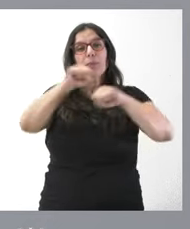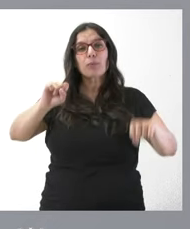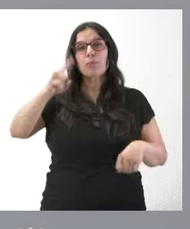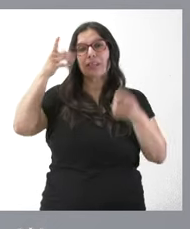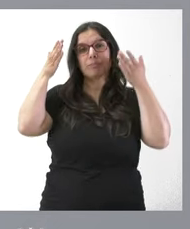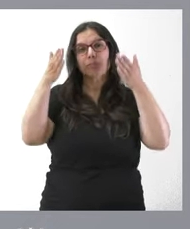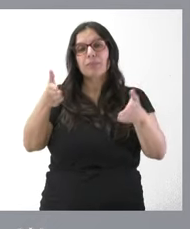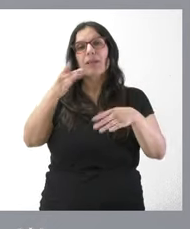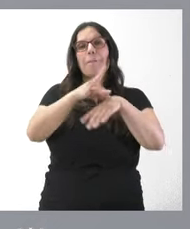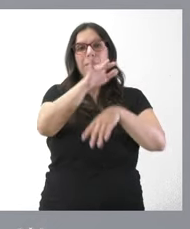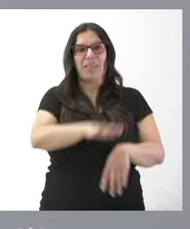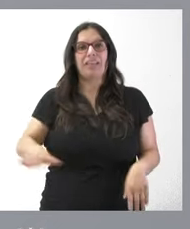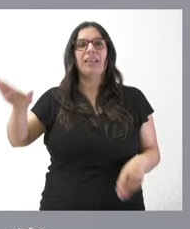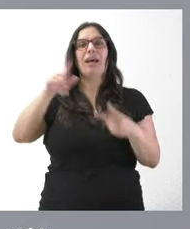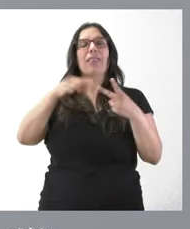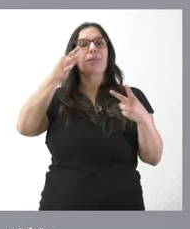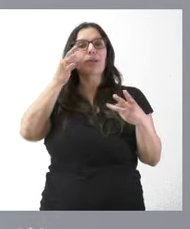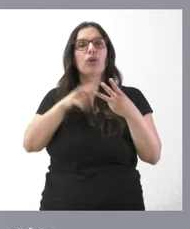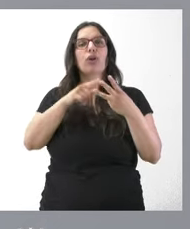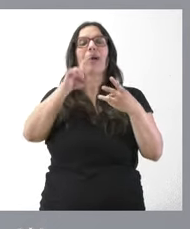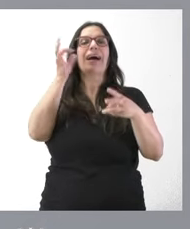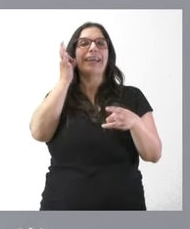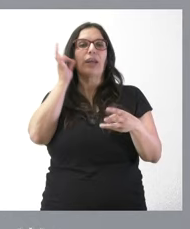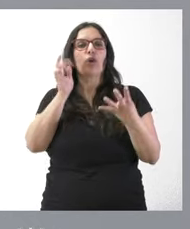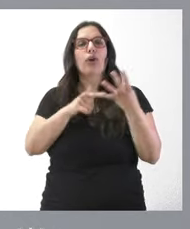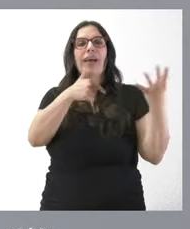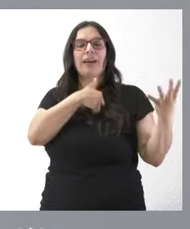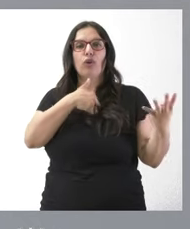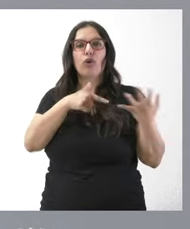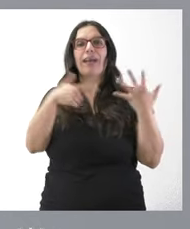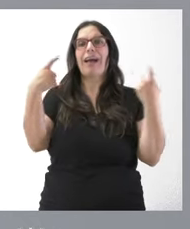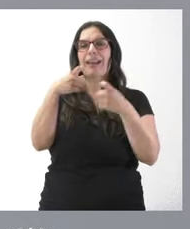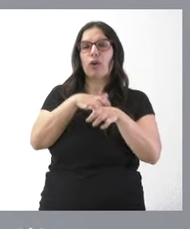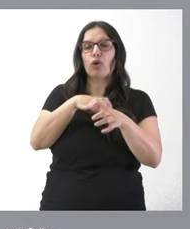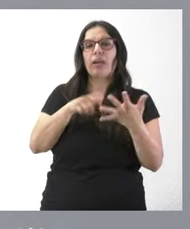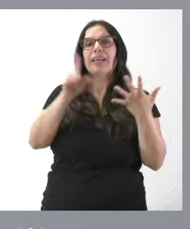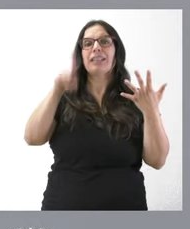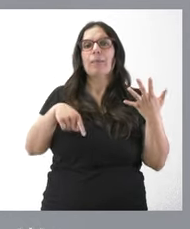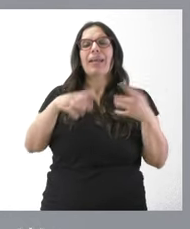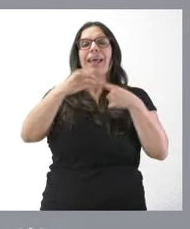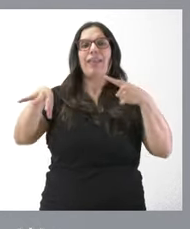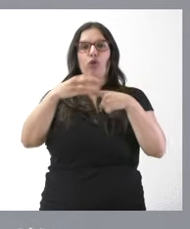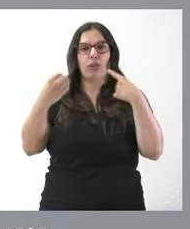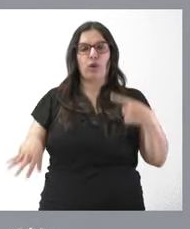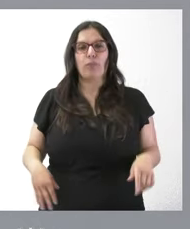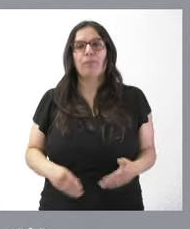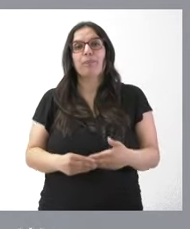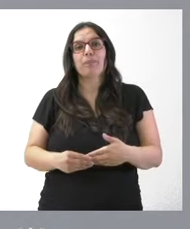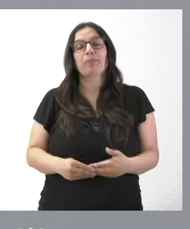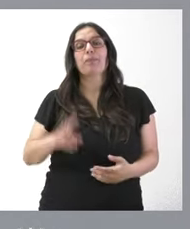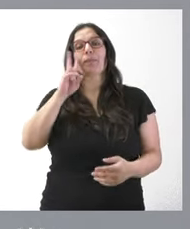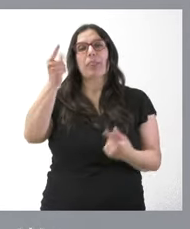en el área de pediatría, dermatología, ginecología, cardiología, alergología y endocrinología. Tienen ustedes los datos